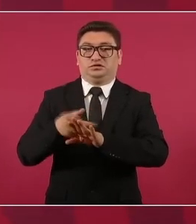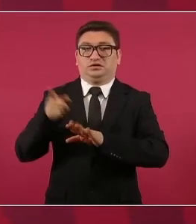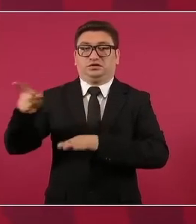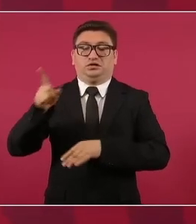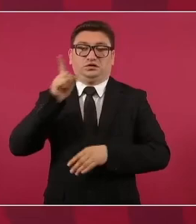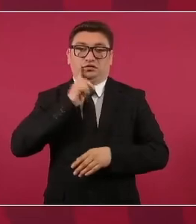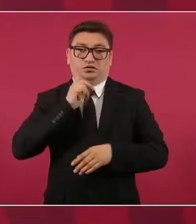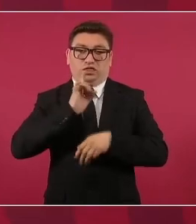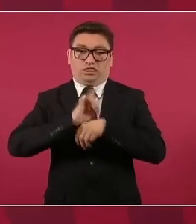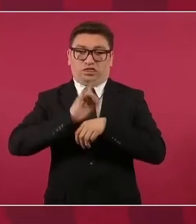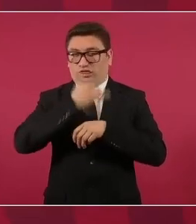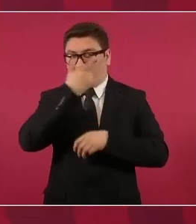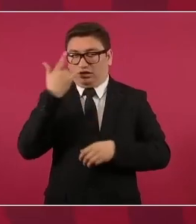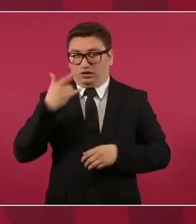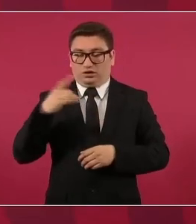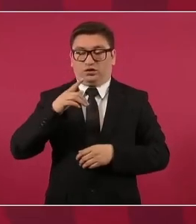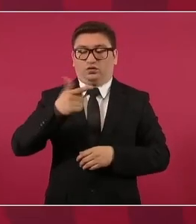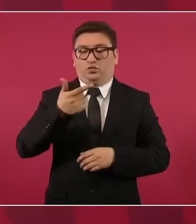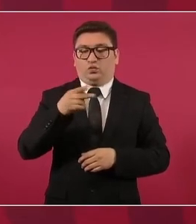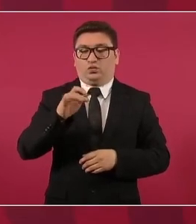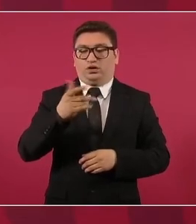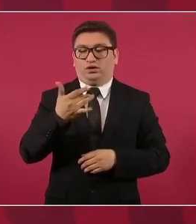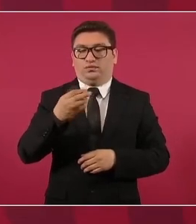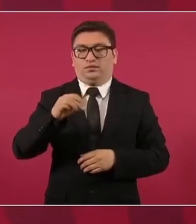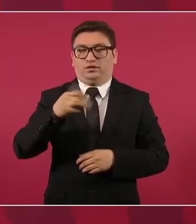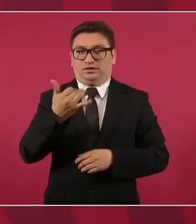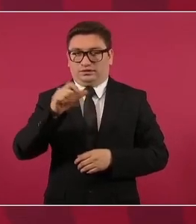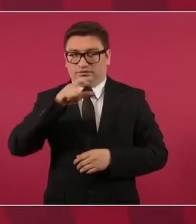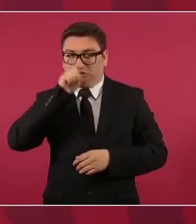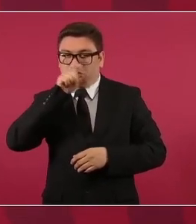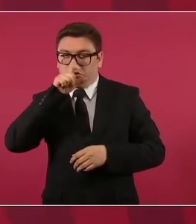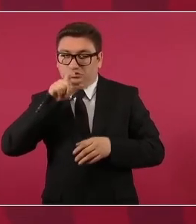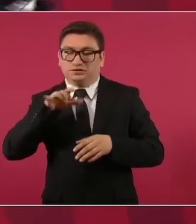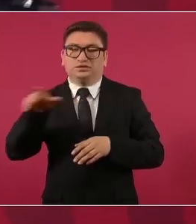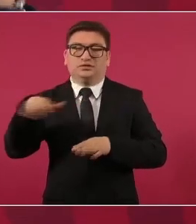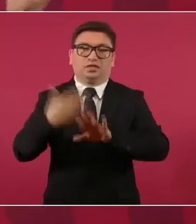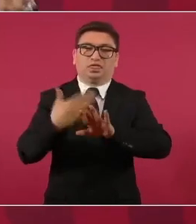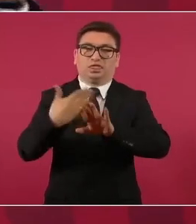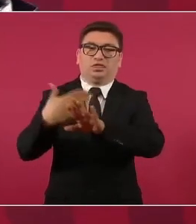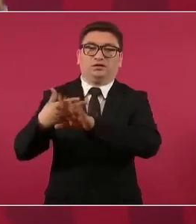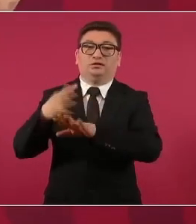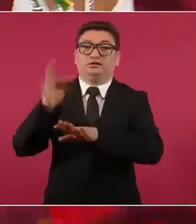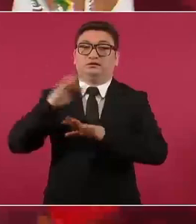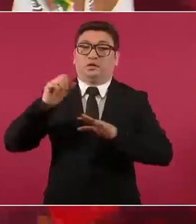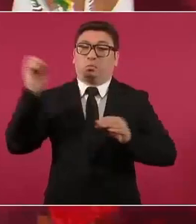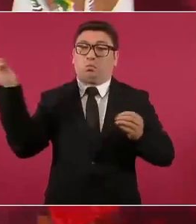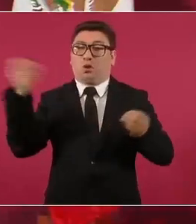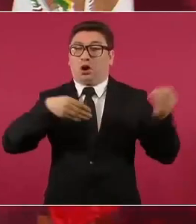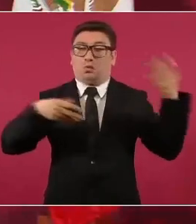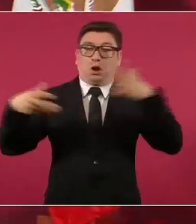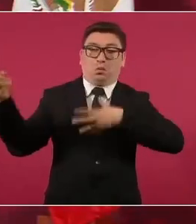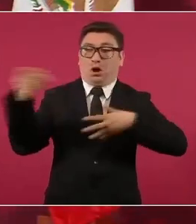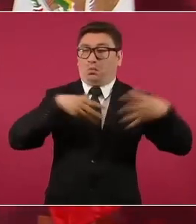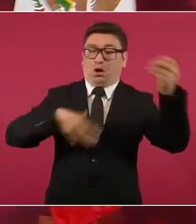guacamaya. Y que sí, como es tanto el bombardeo, no,